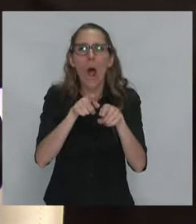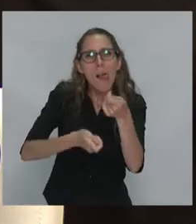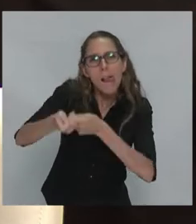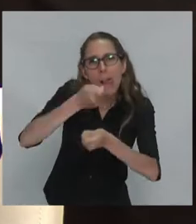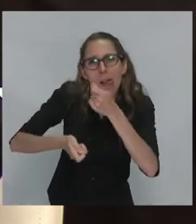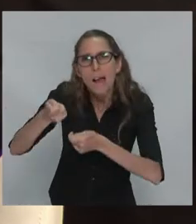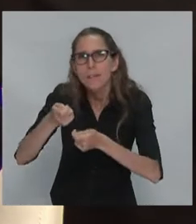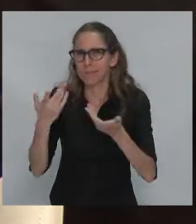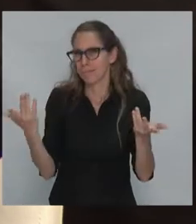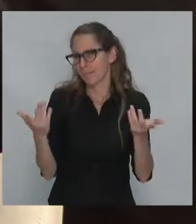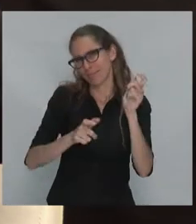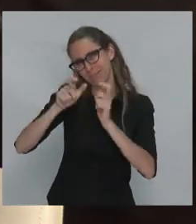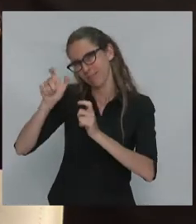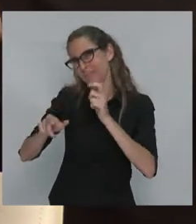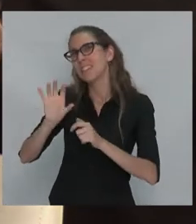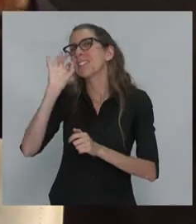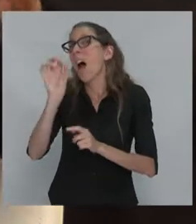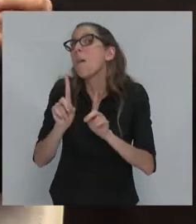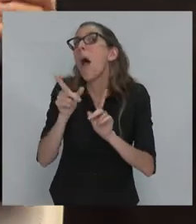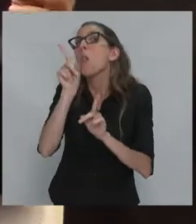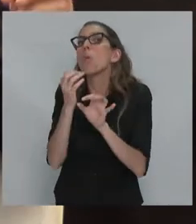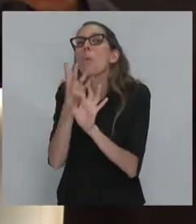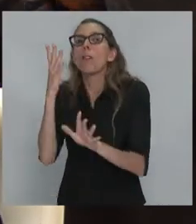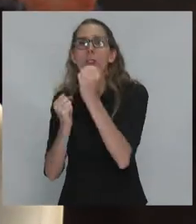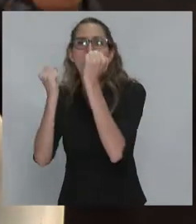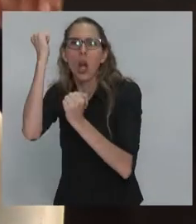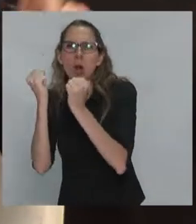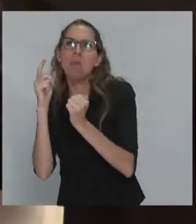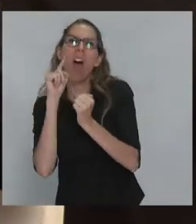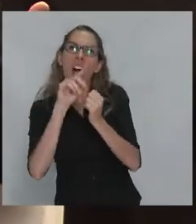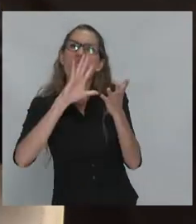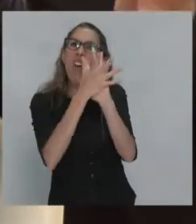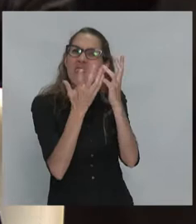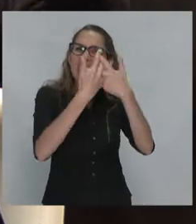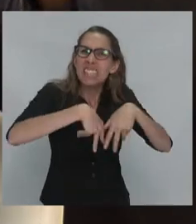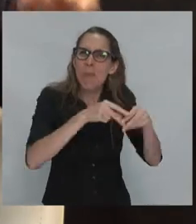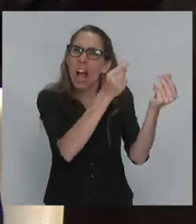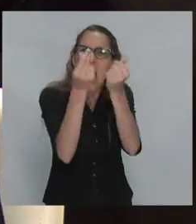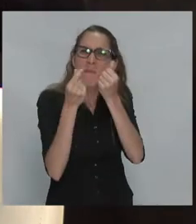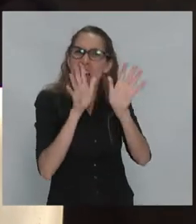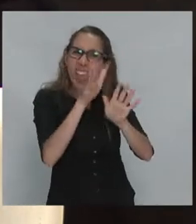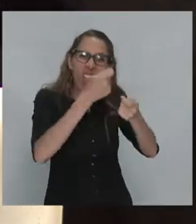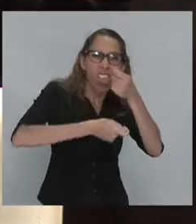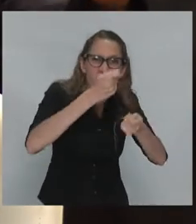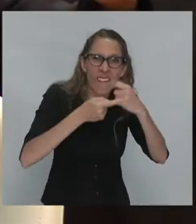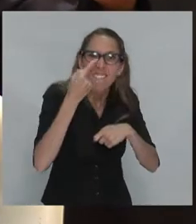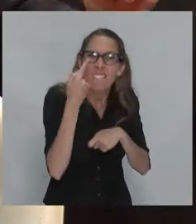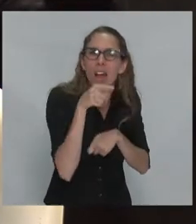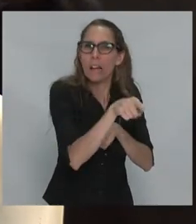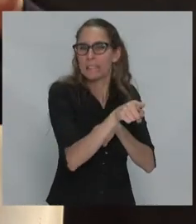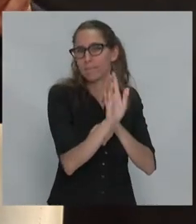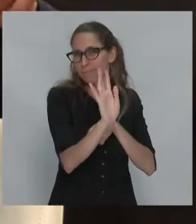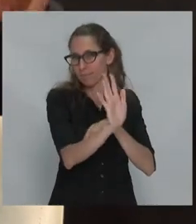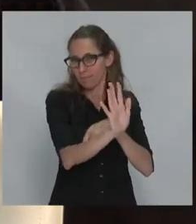la gente sabe, y algunos economistas saben que no, el capitalismo no es eso. El capitalismo tiene frontera